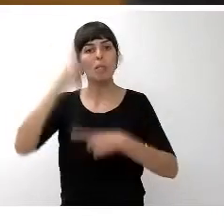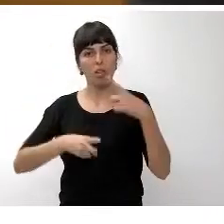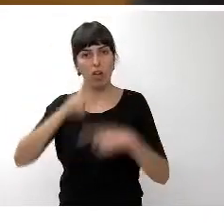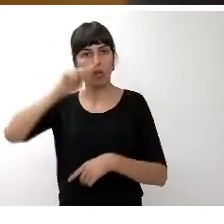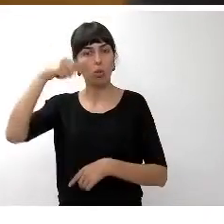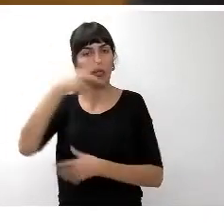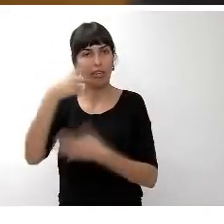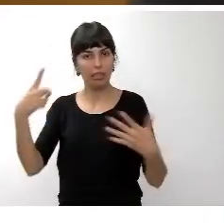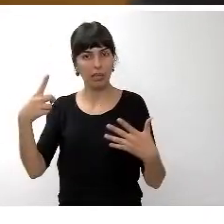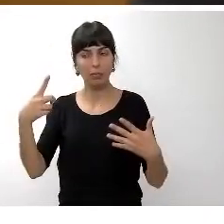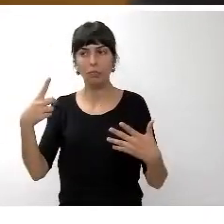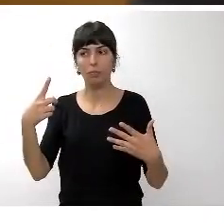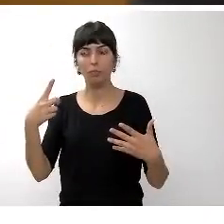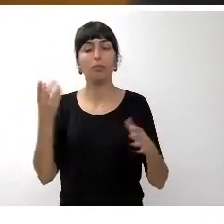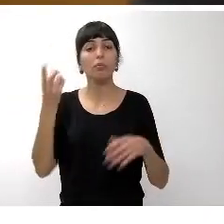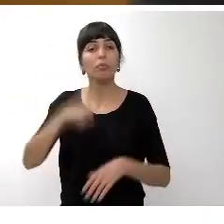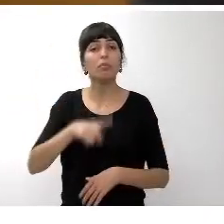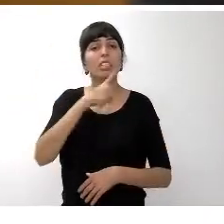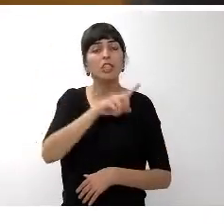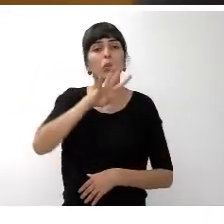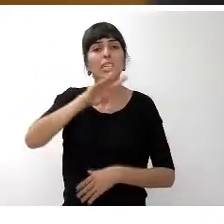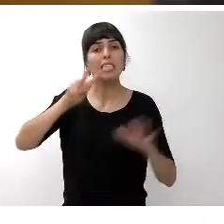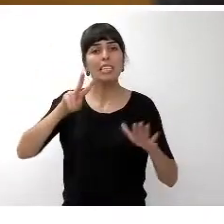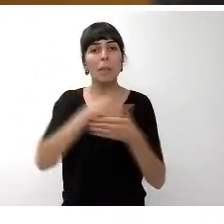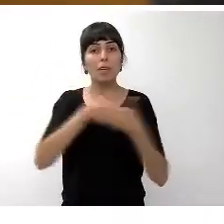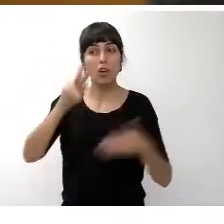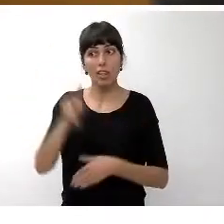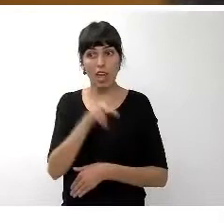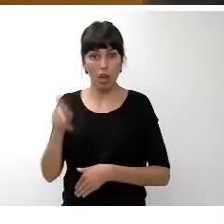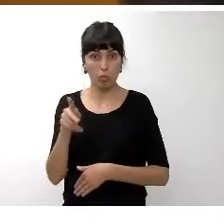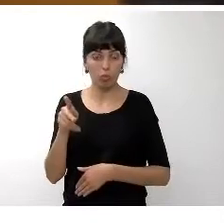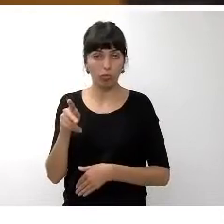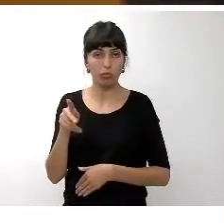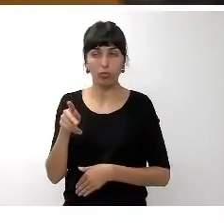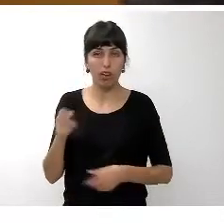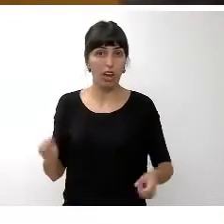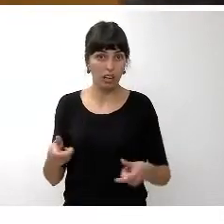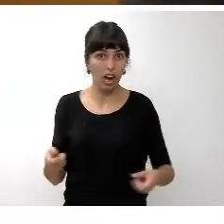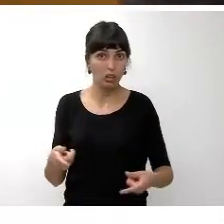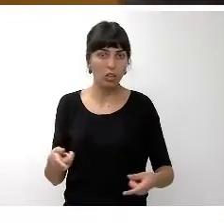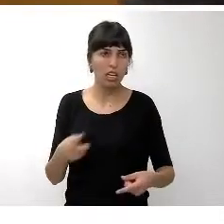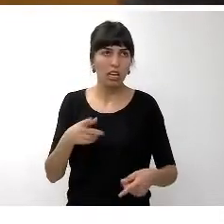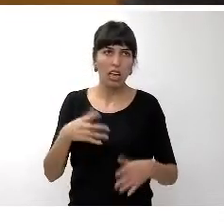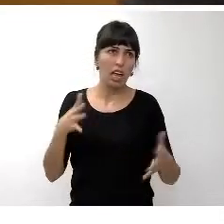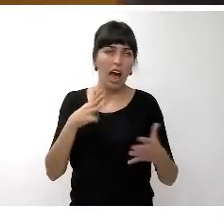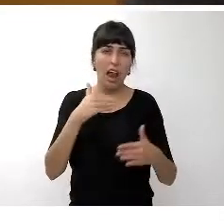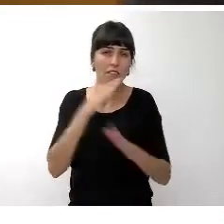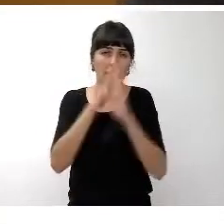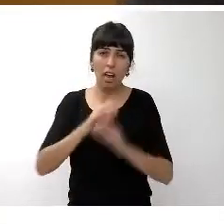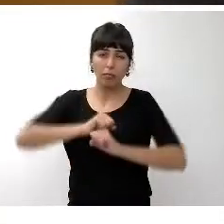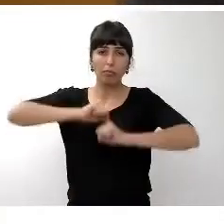capital manifestar que el gasto asciende a 147 millones de euros repito que a nivel consolidado es de casi 150 millones